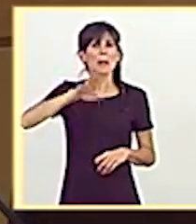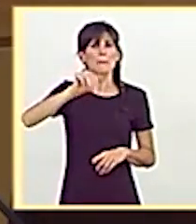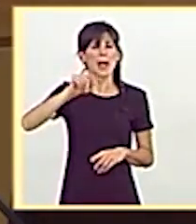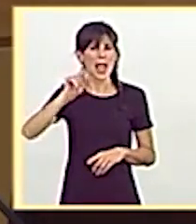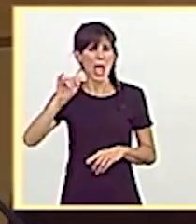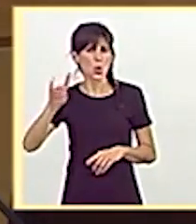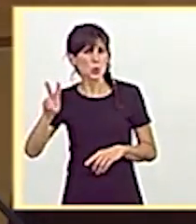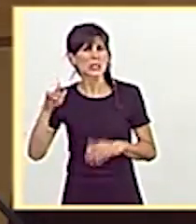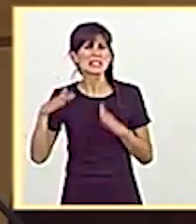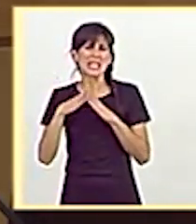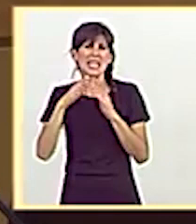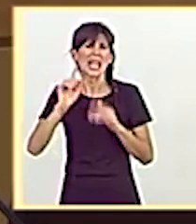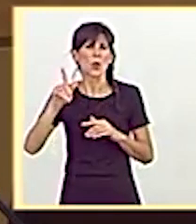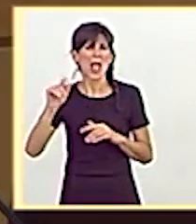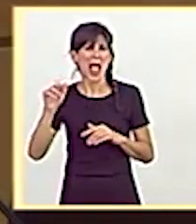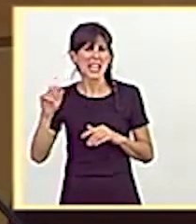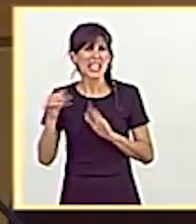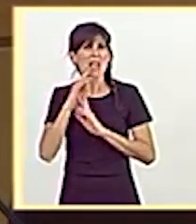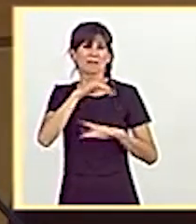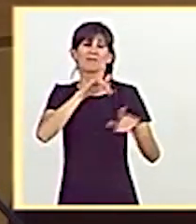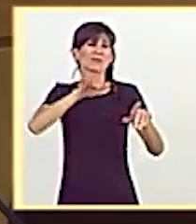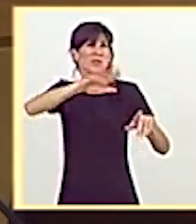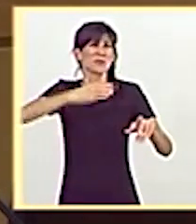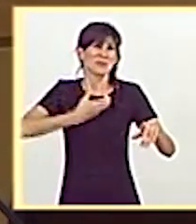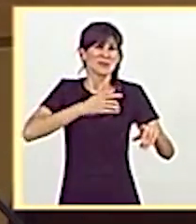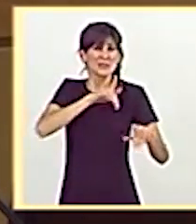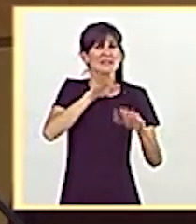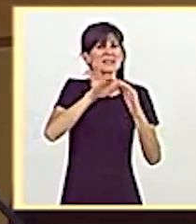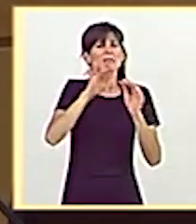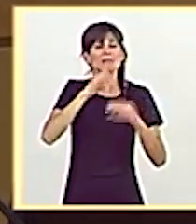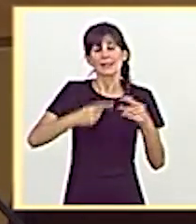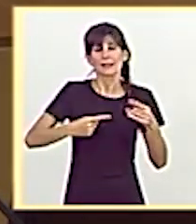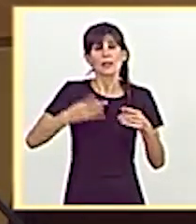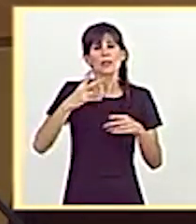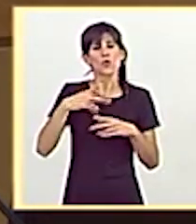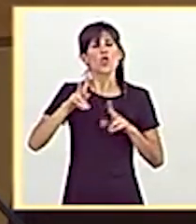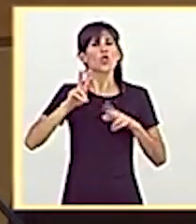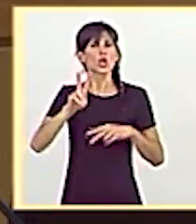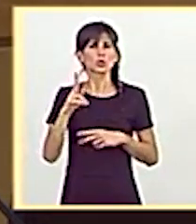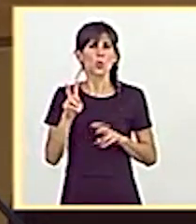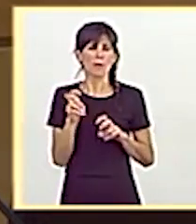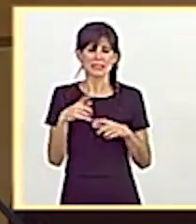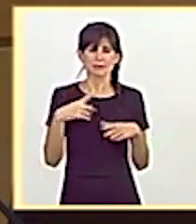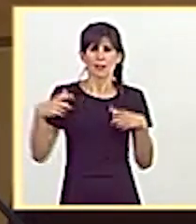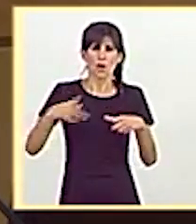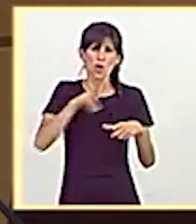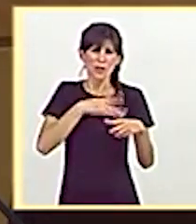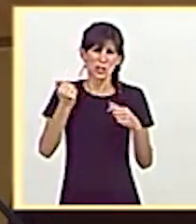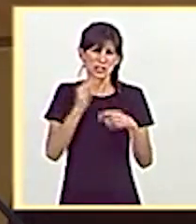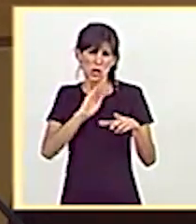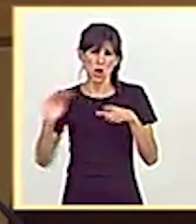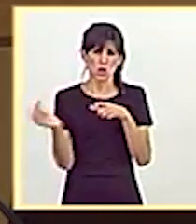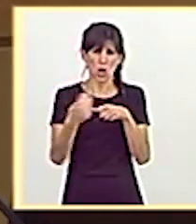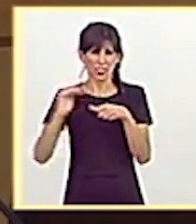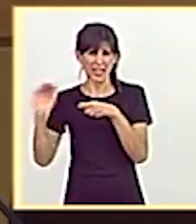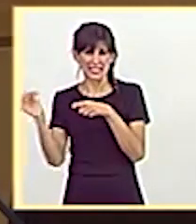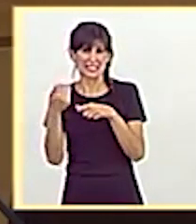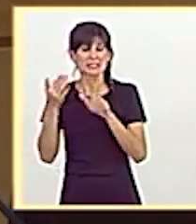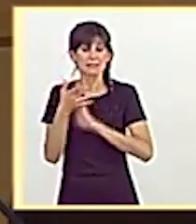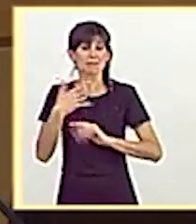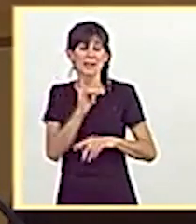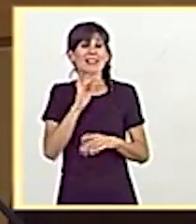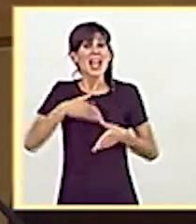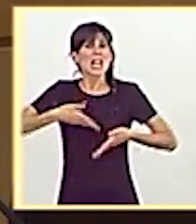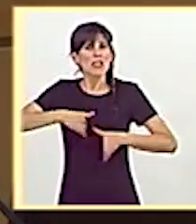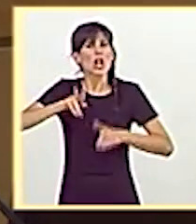Eulalia y a Crexell, municipio de Borrasá, con la construcción de dos nuevas rotondas. En un principio, el objetivo era convertir la